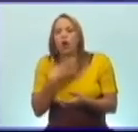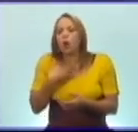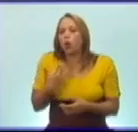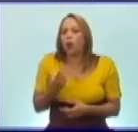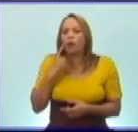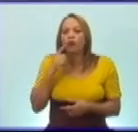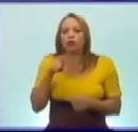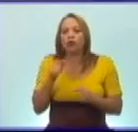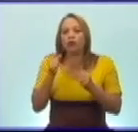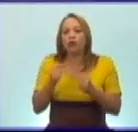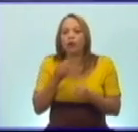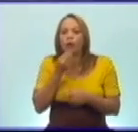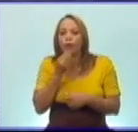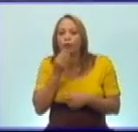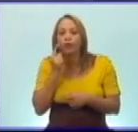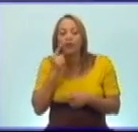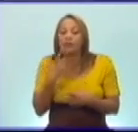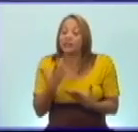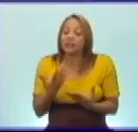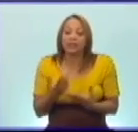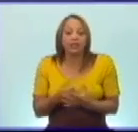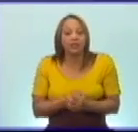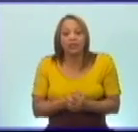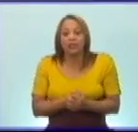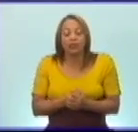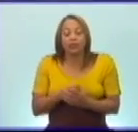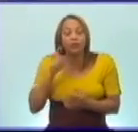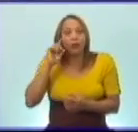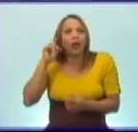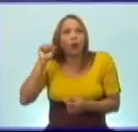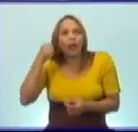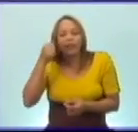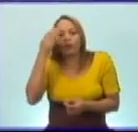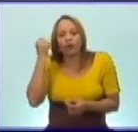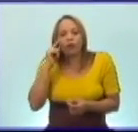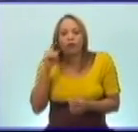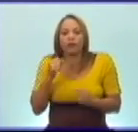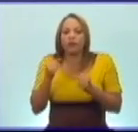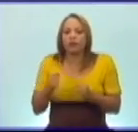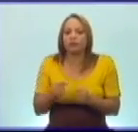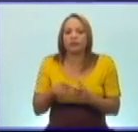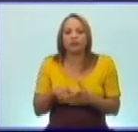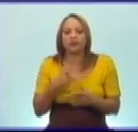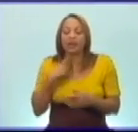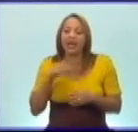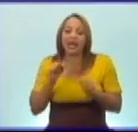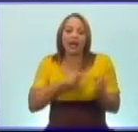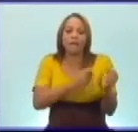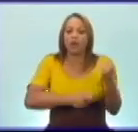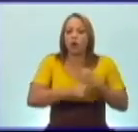ver en tierra hasta saltar del camión, porque no hago memoria cómo yo me vi en tierra. Sé que en el camión no estaba.